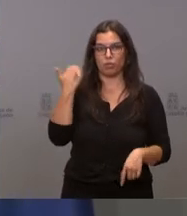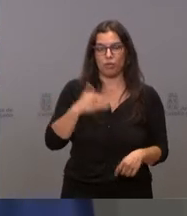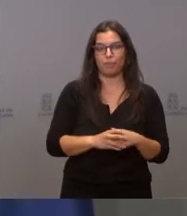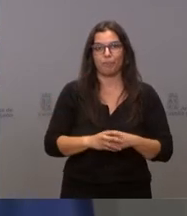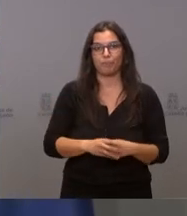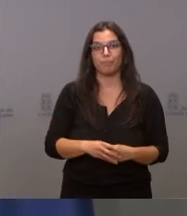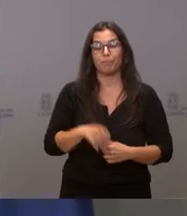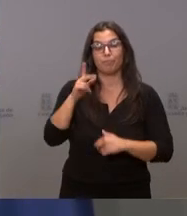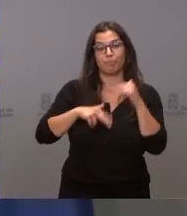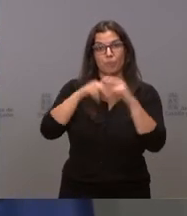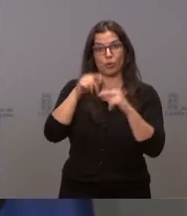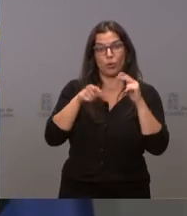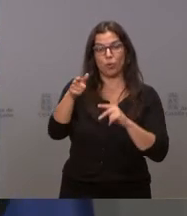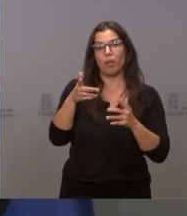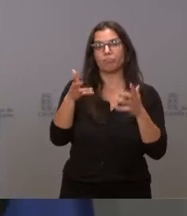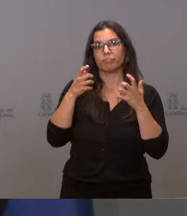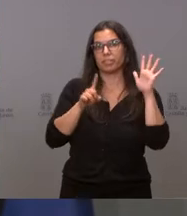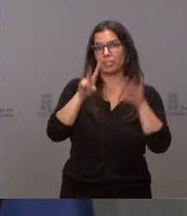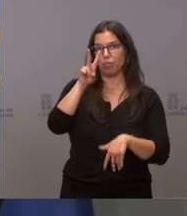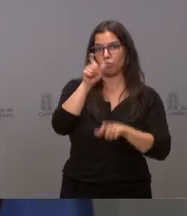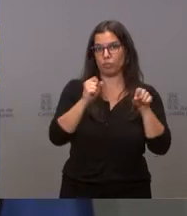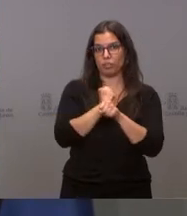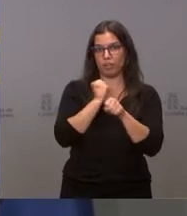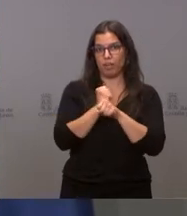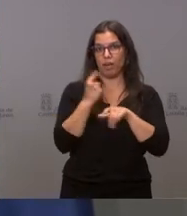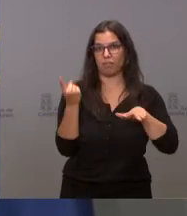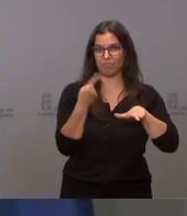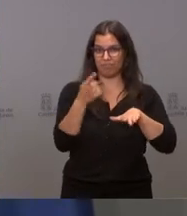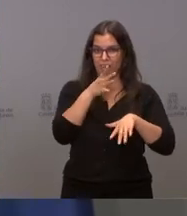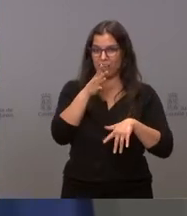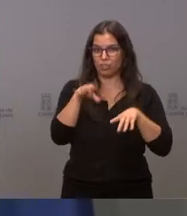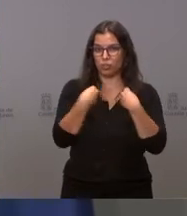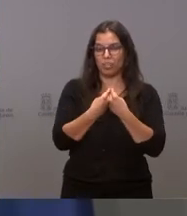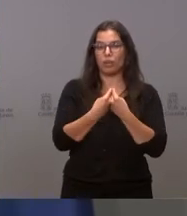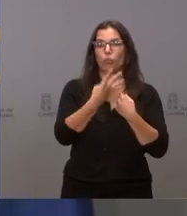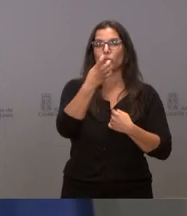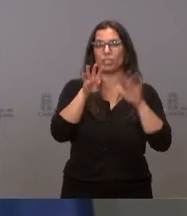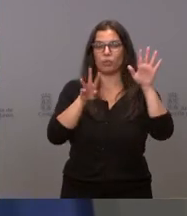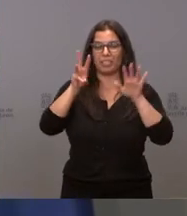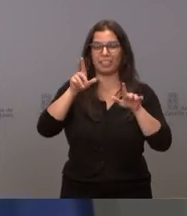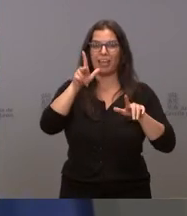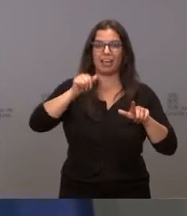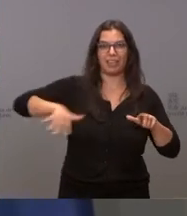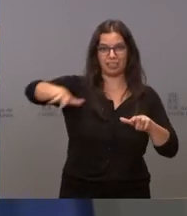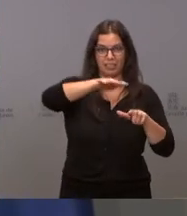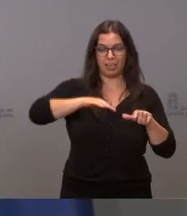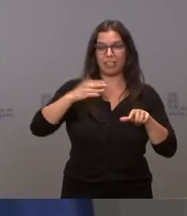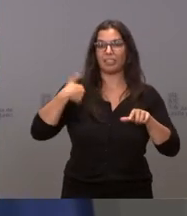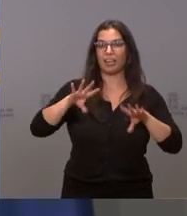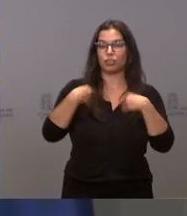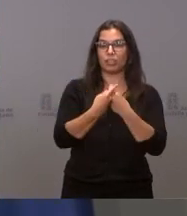obras van a beneficiar a 62 regantes, un total de 497 hectáreas. Alcanzamos ya las 18